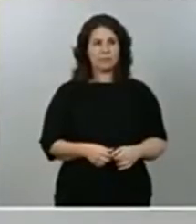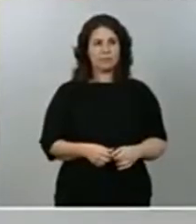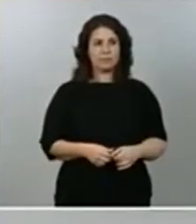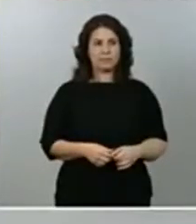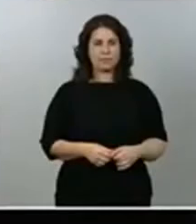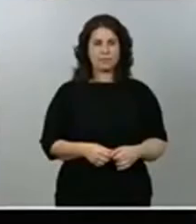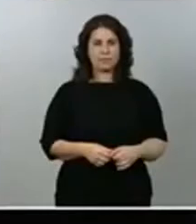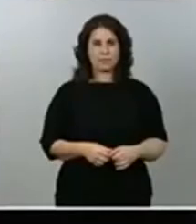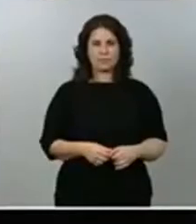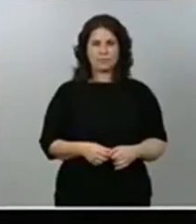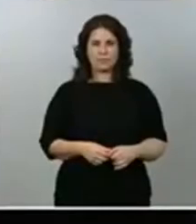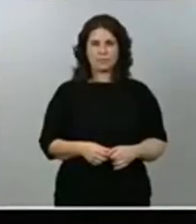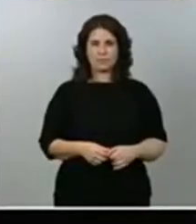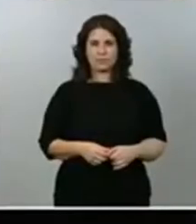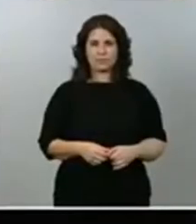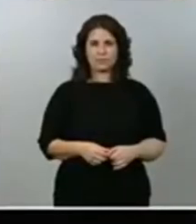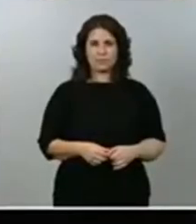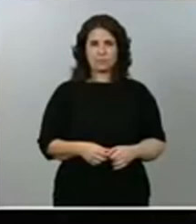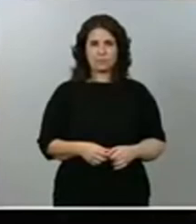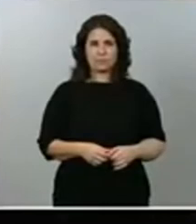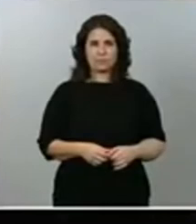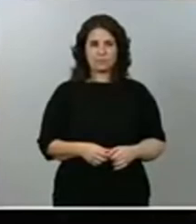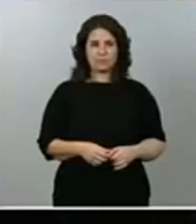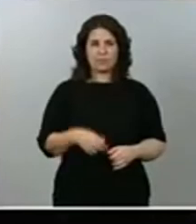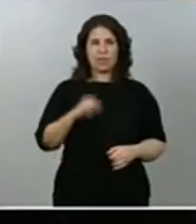Alberto Prieto, del Español.